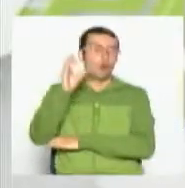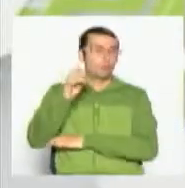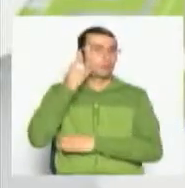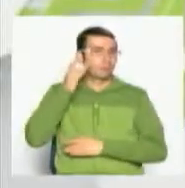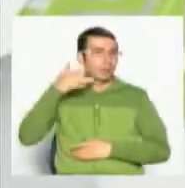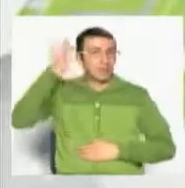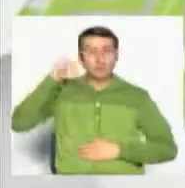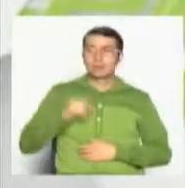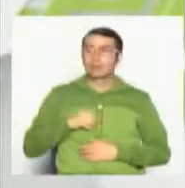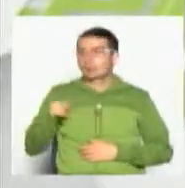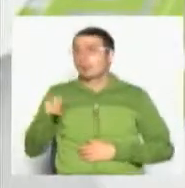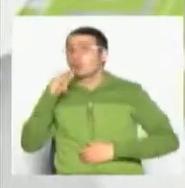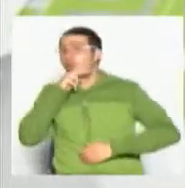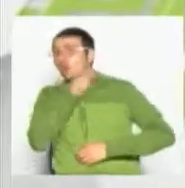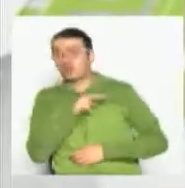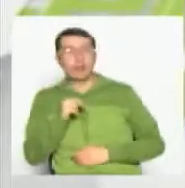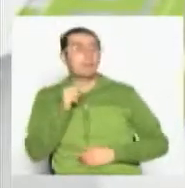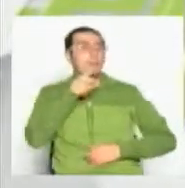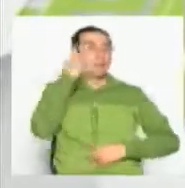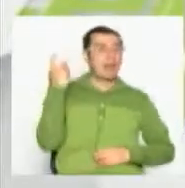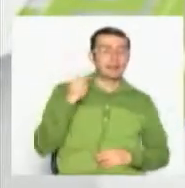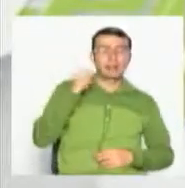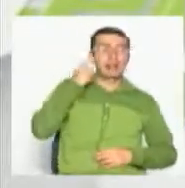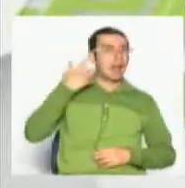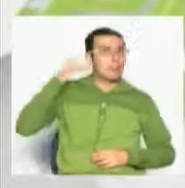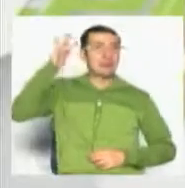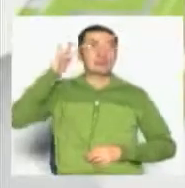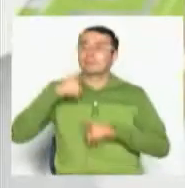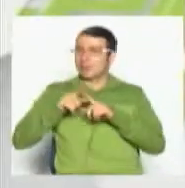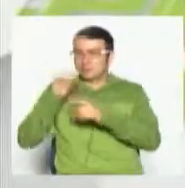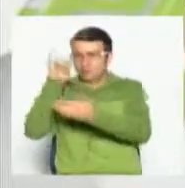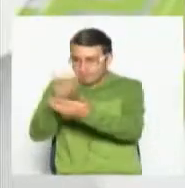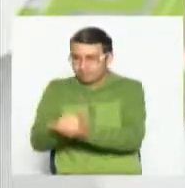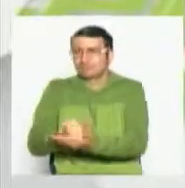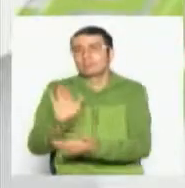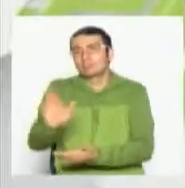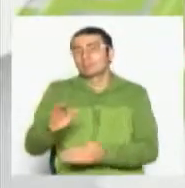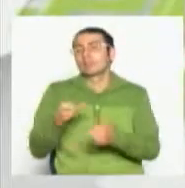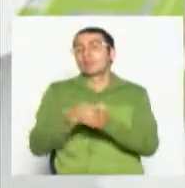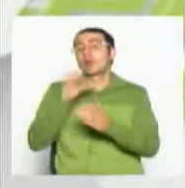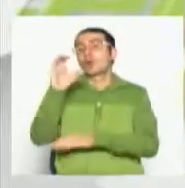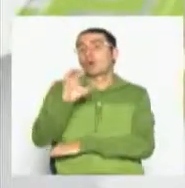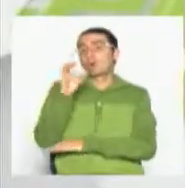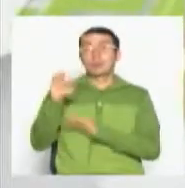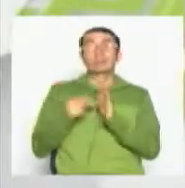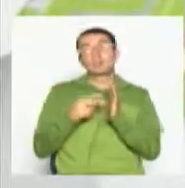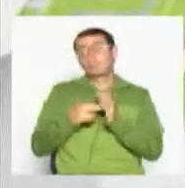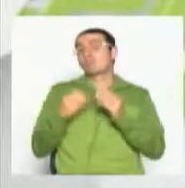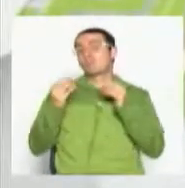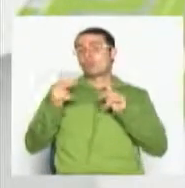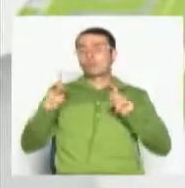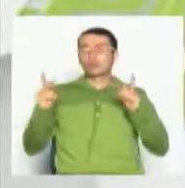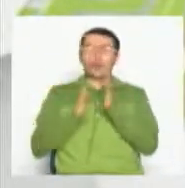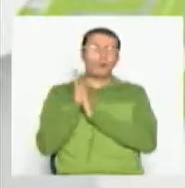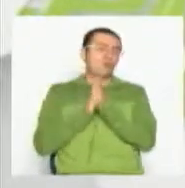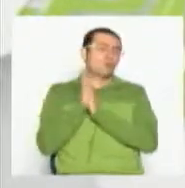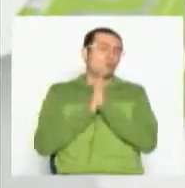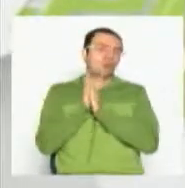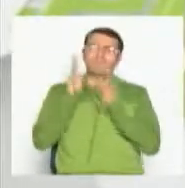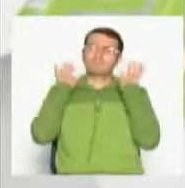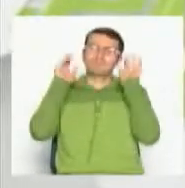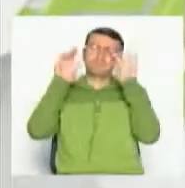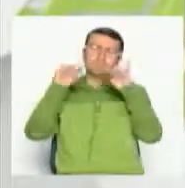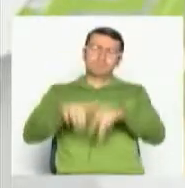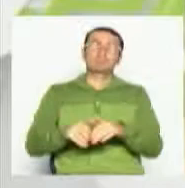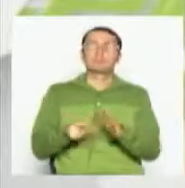que es la roja, que es la blanca, que es la amarilla, pero es la camiseta de la selección. Es, mueve masas porque se arraigó en